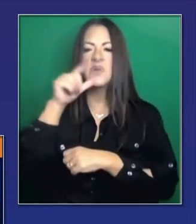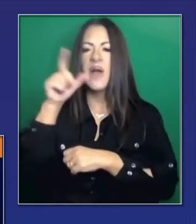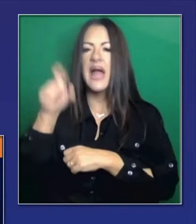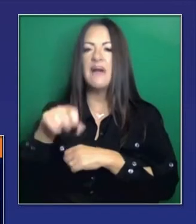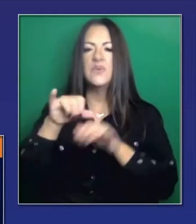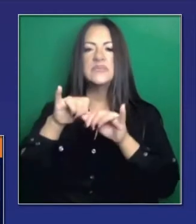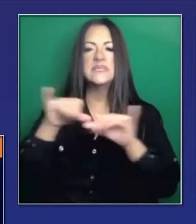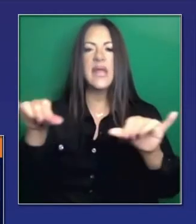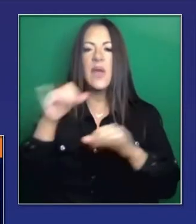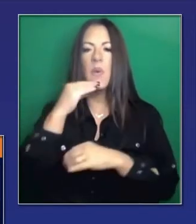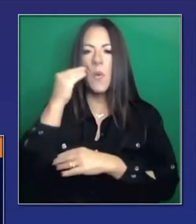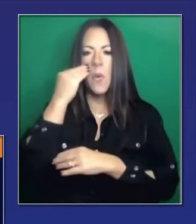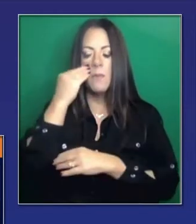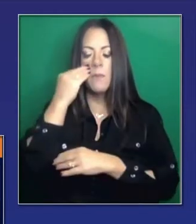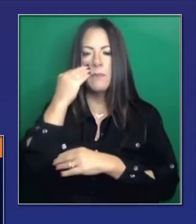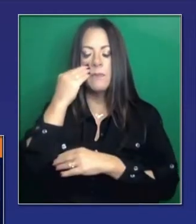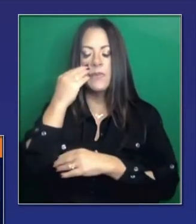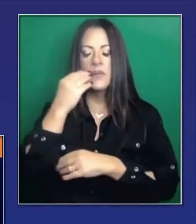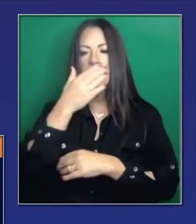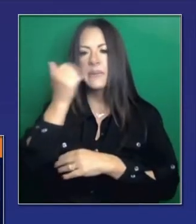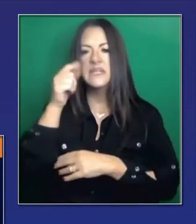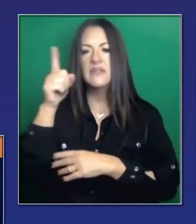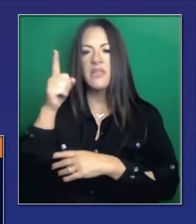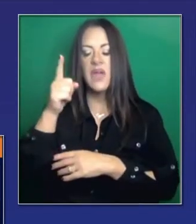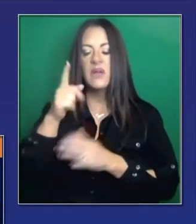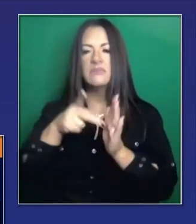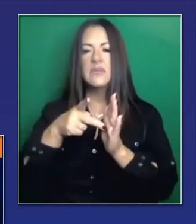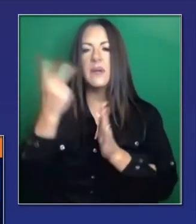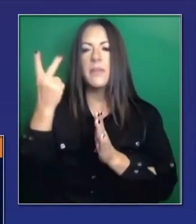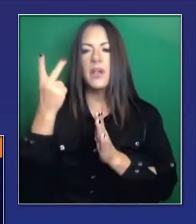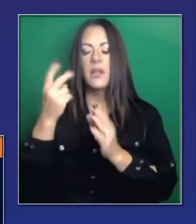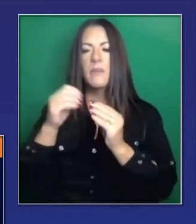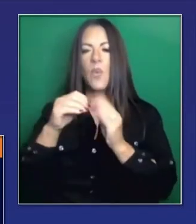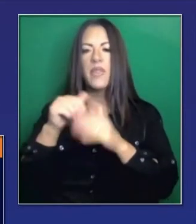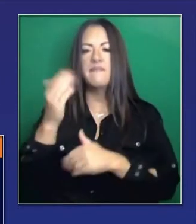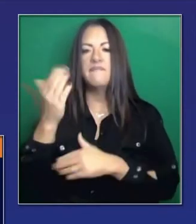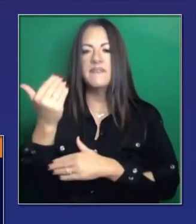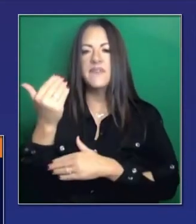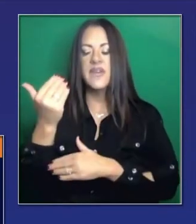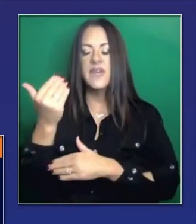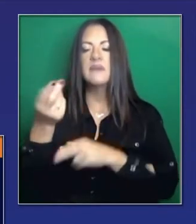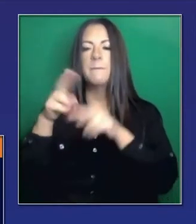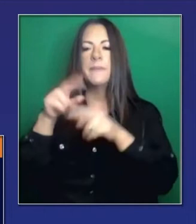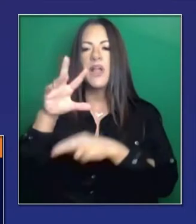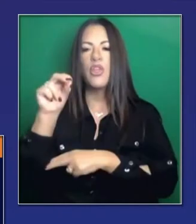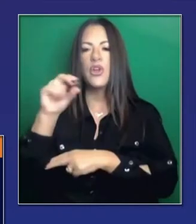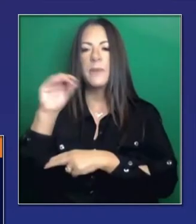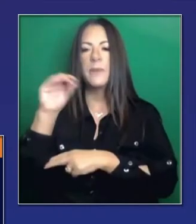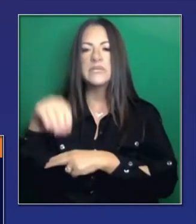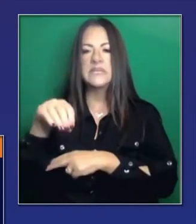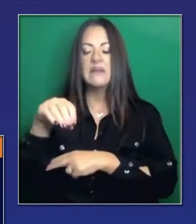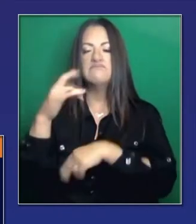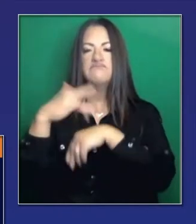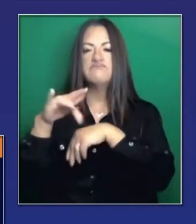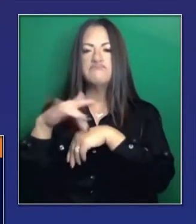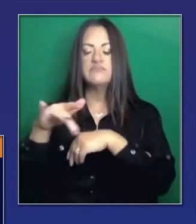casa. Esa sigue en vigencia, están al 30 por ciento en el norte de California.